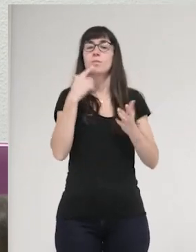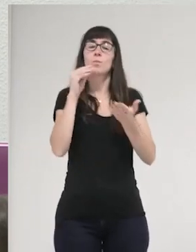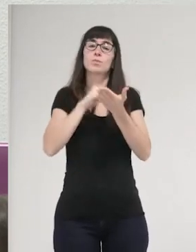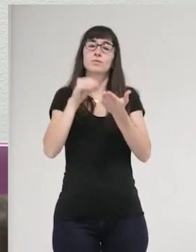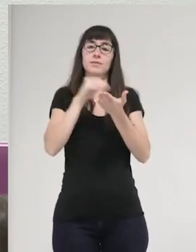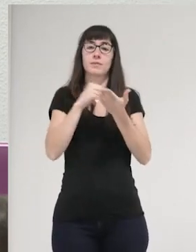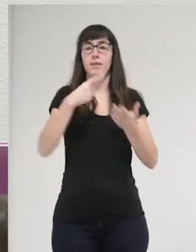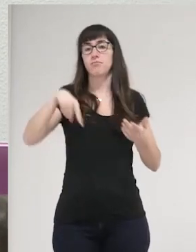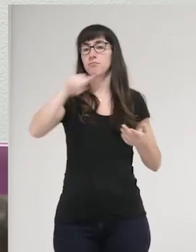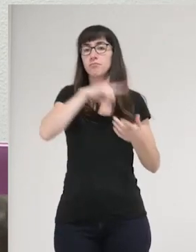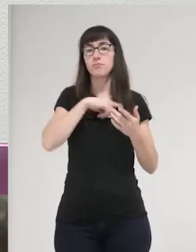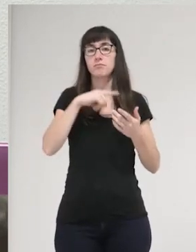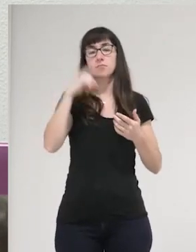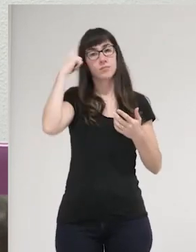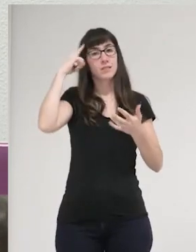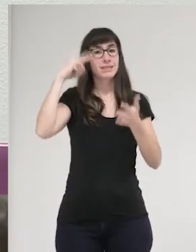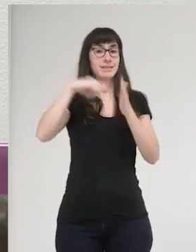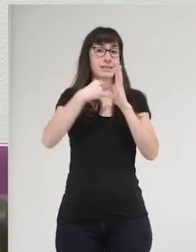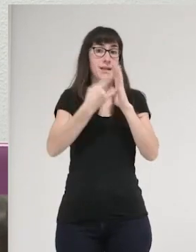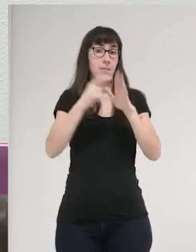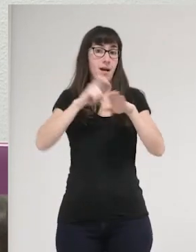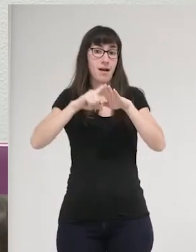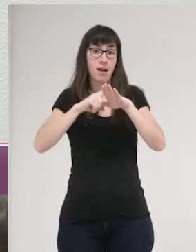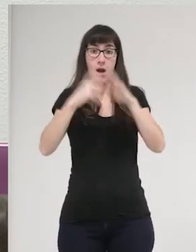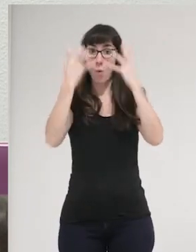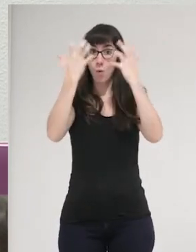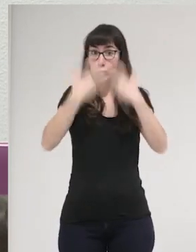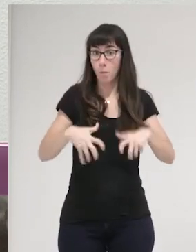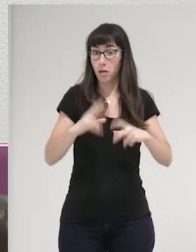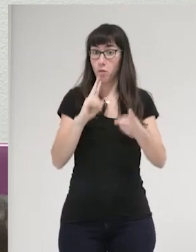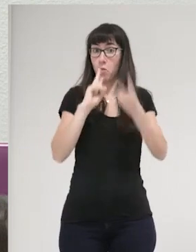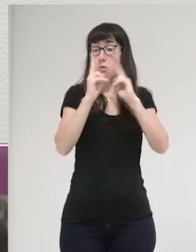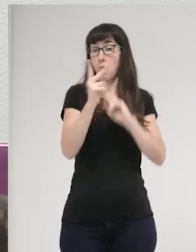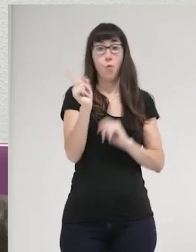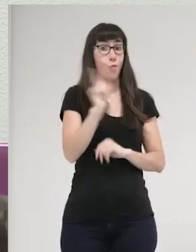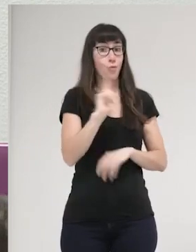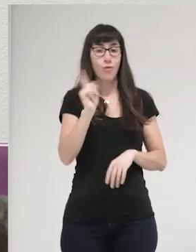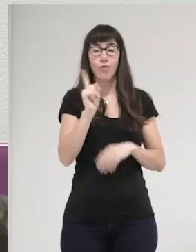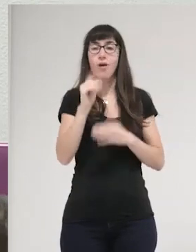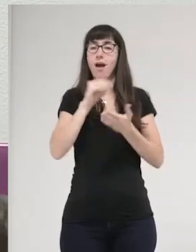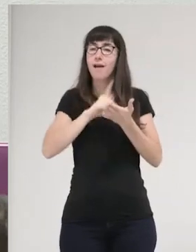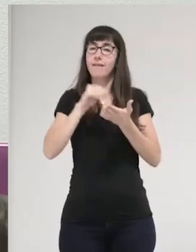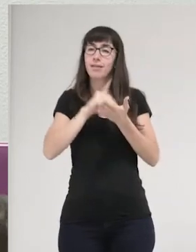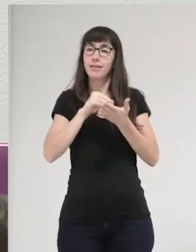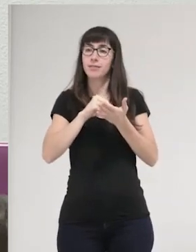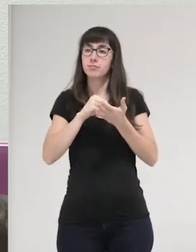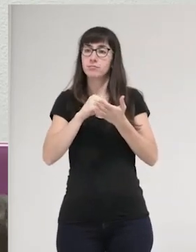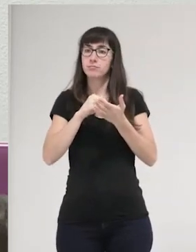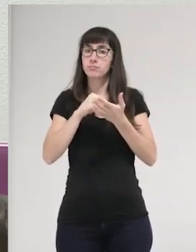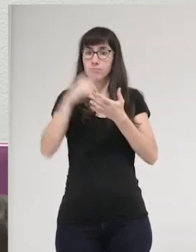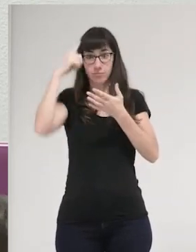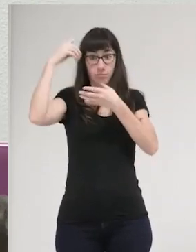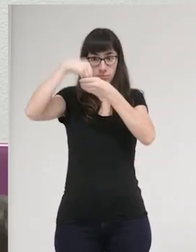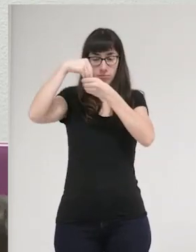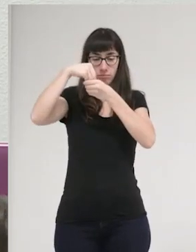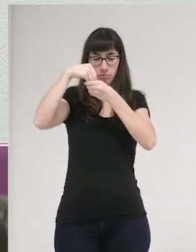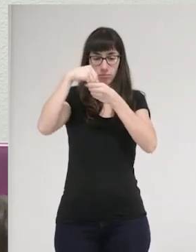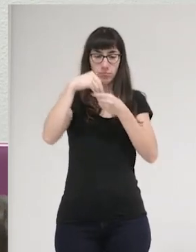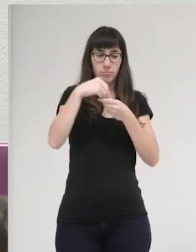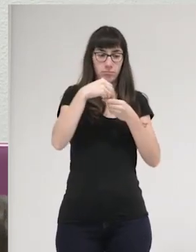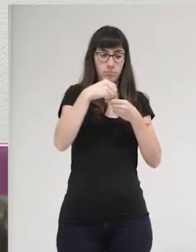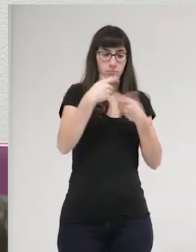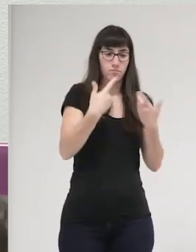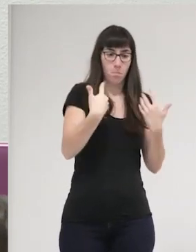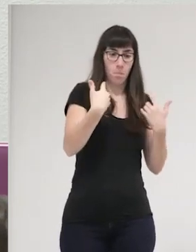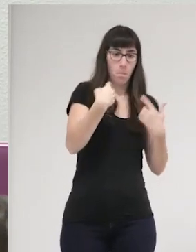automática del sistema nervioso, sino que, en muchas ocasiones, hay una cierta valoración de costos y beneficios en la